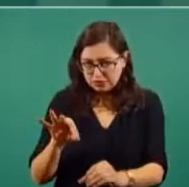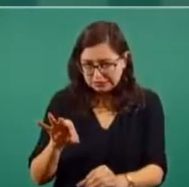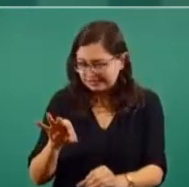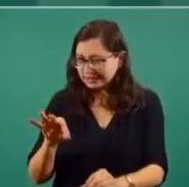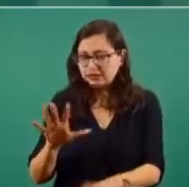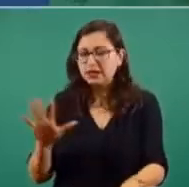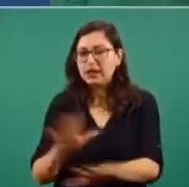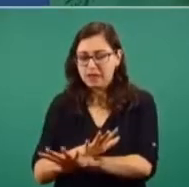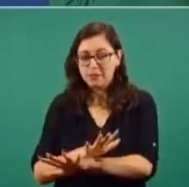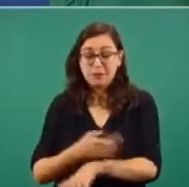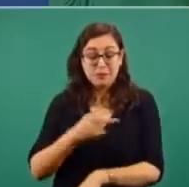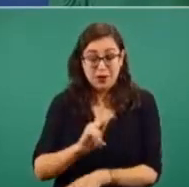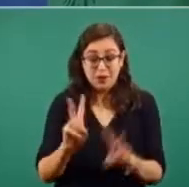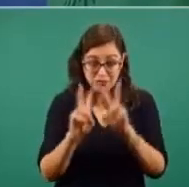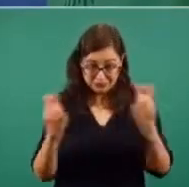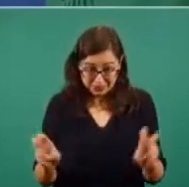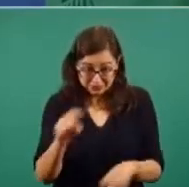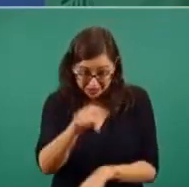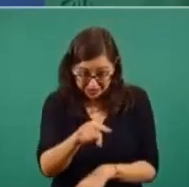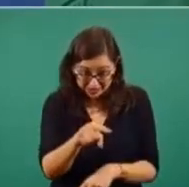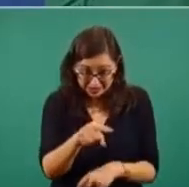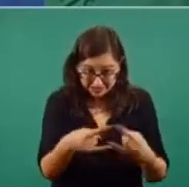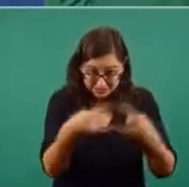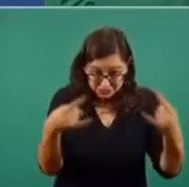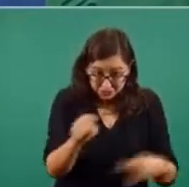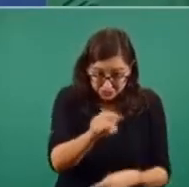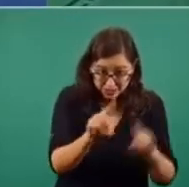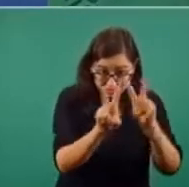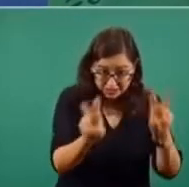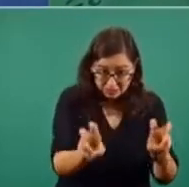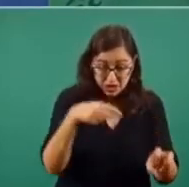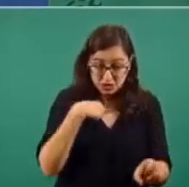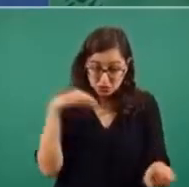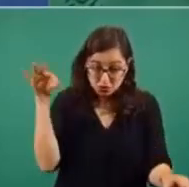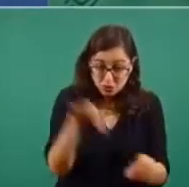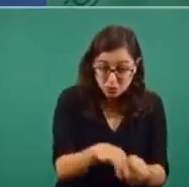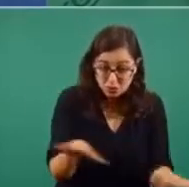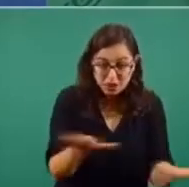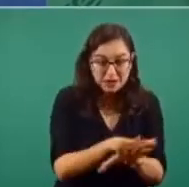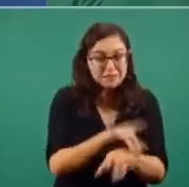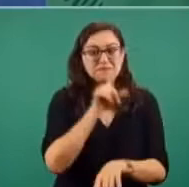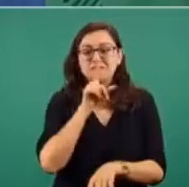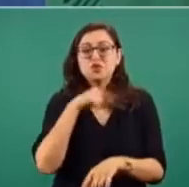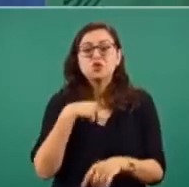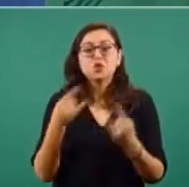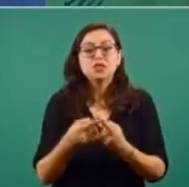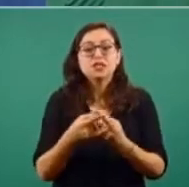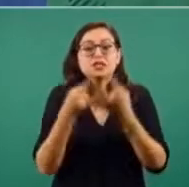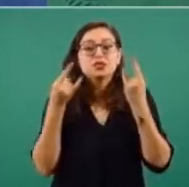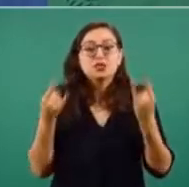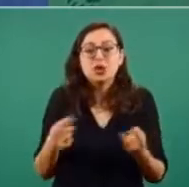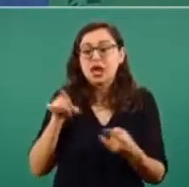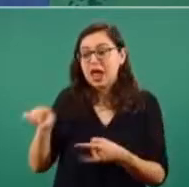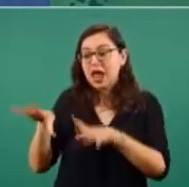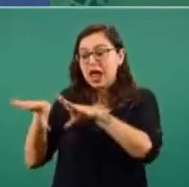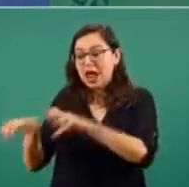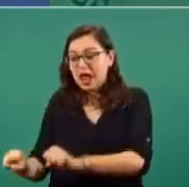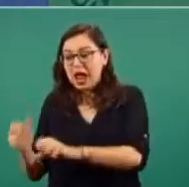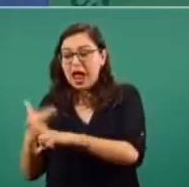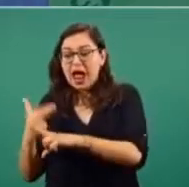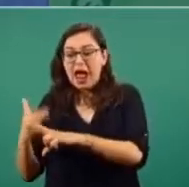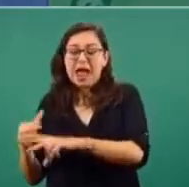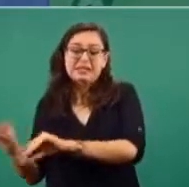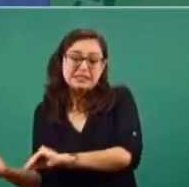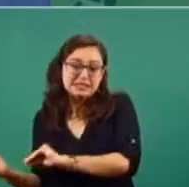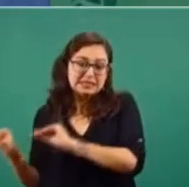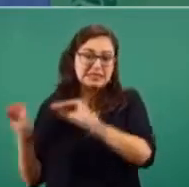y en este caso lo que hice fue hacer un recuento y una relatoría de lo que le había sucedido a ella desde el momento de su detención hasta el momento en que